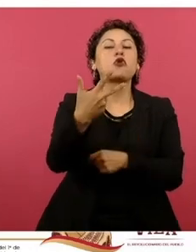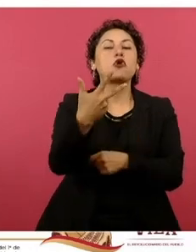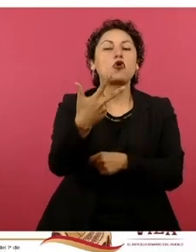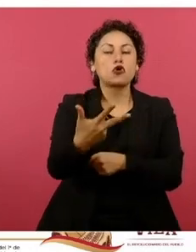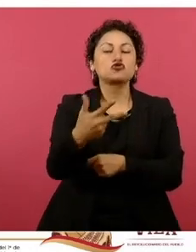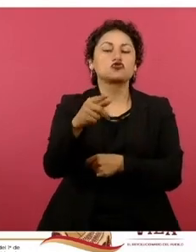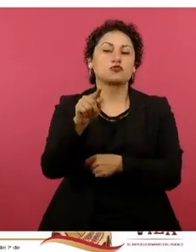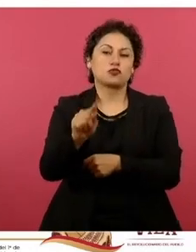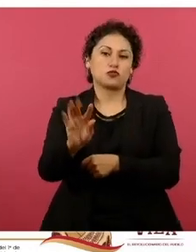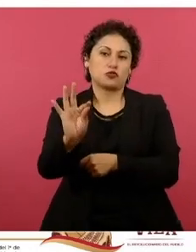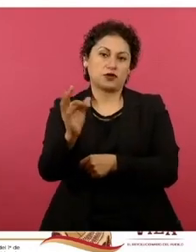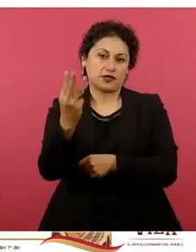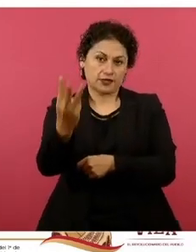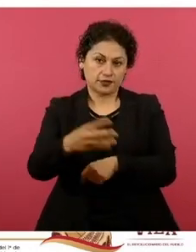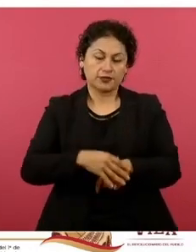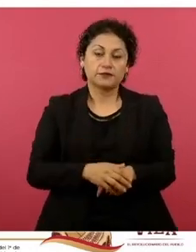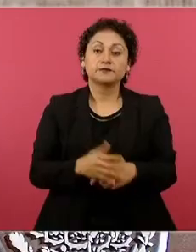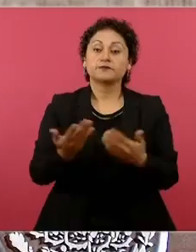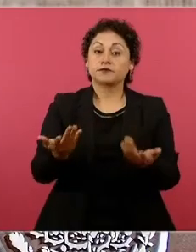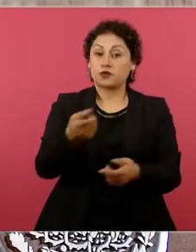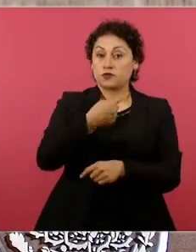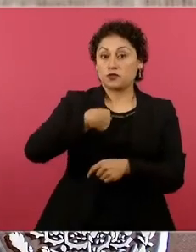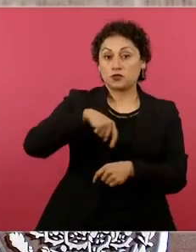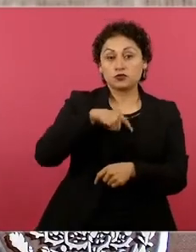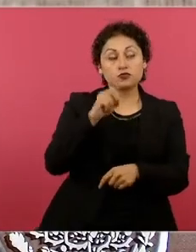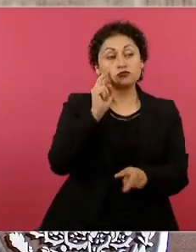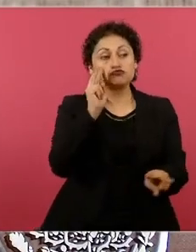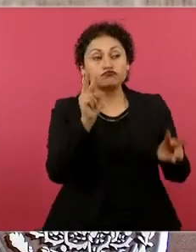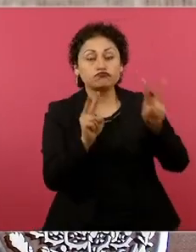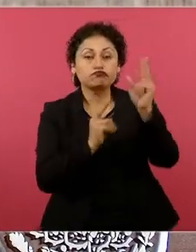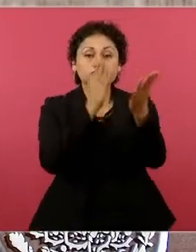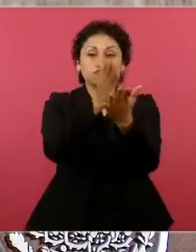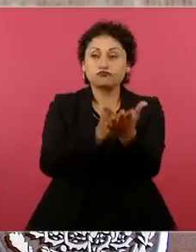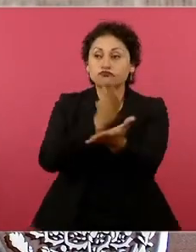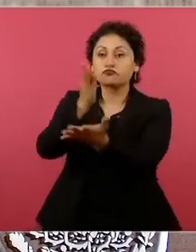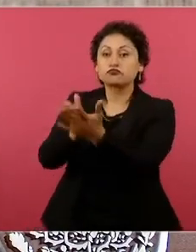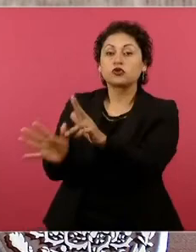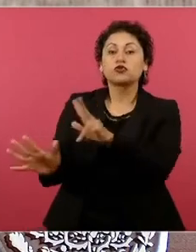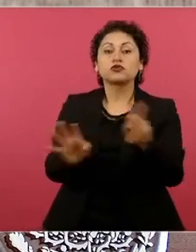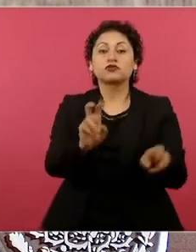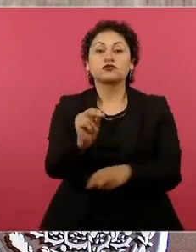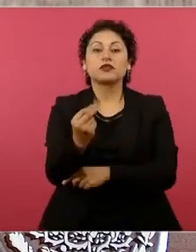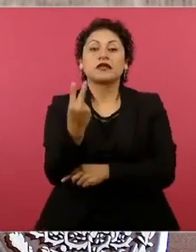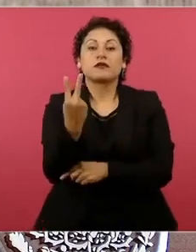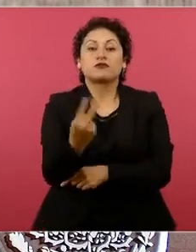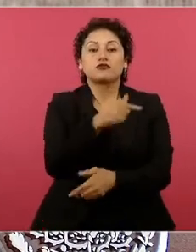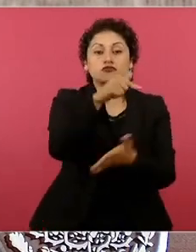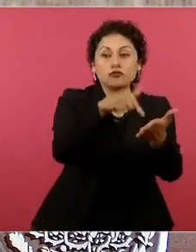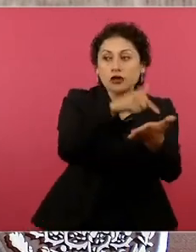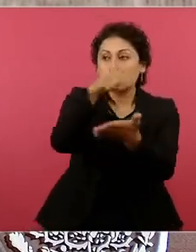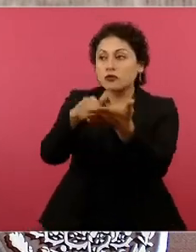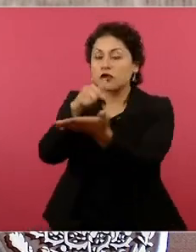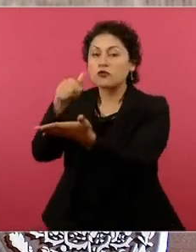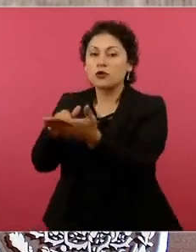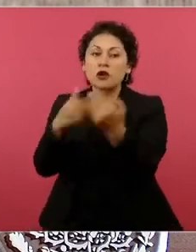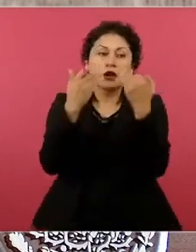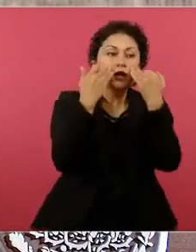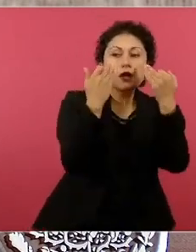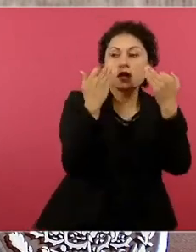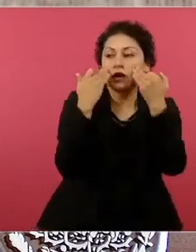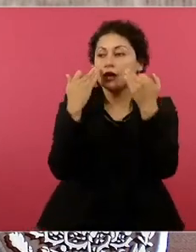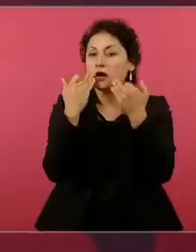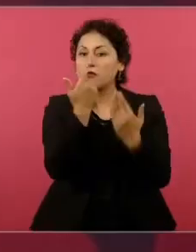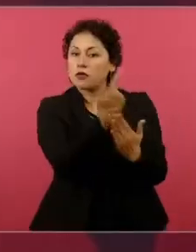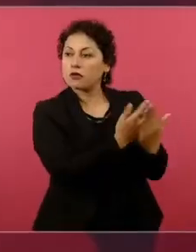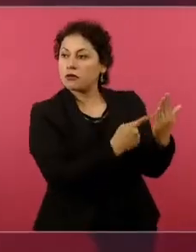centavos. Realizamos 882 visitas para ver que todos estén respetando la política de precios